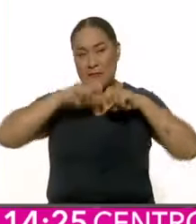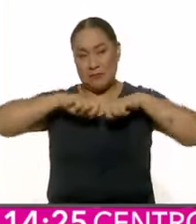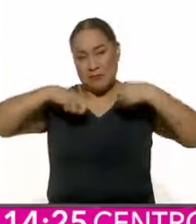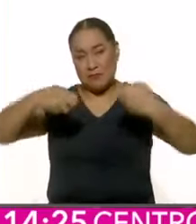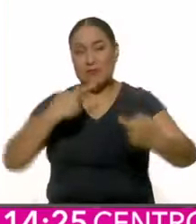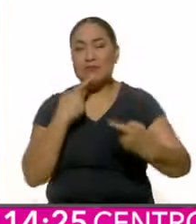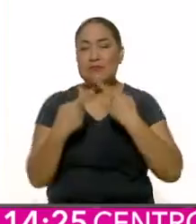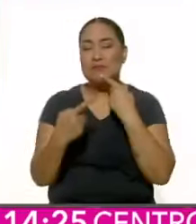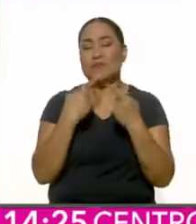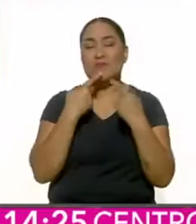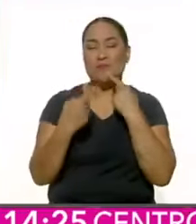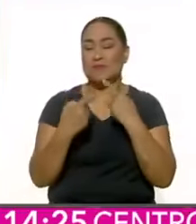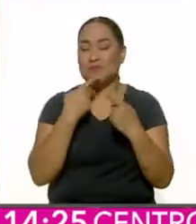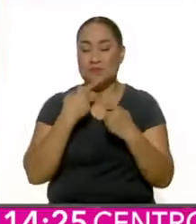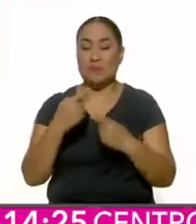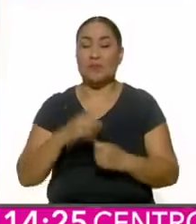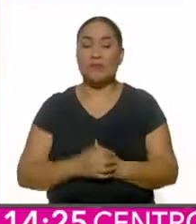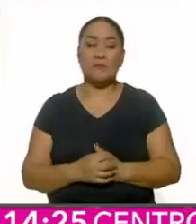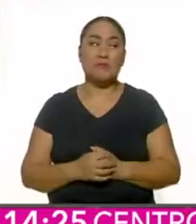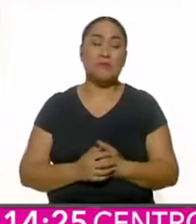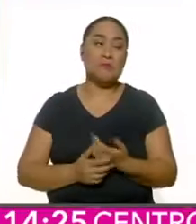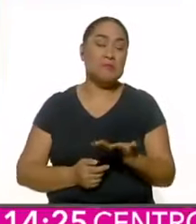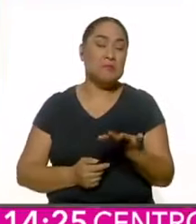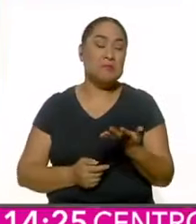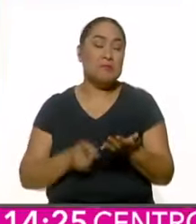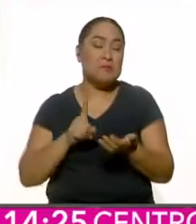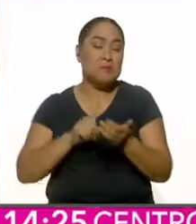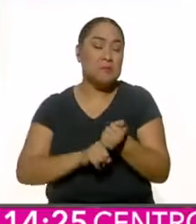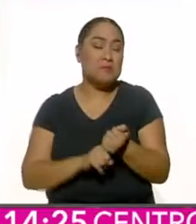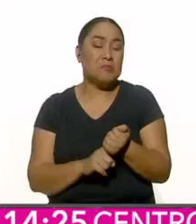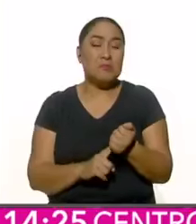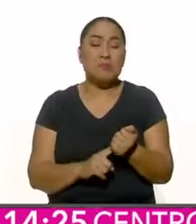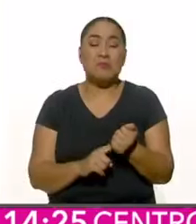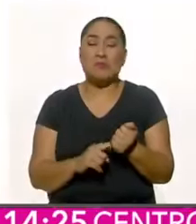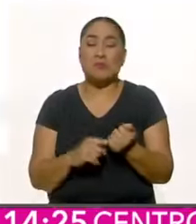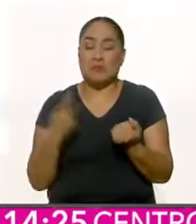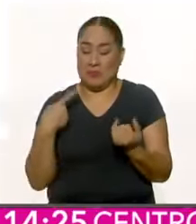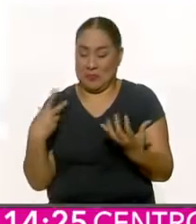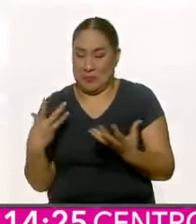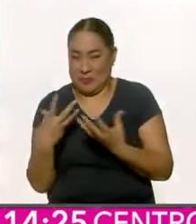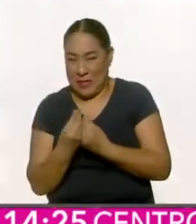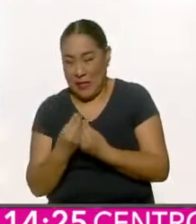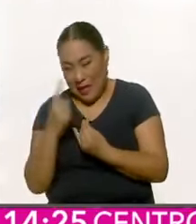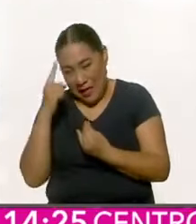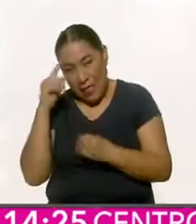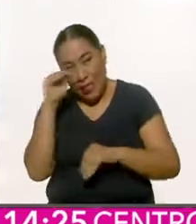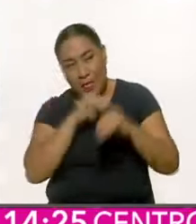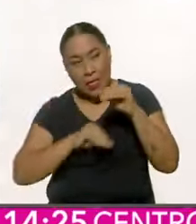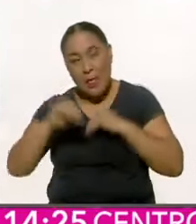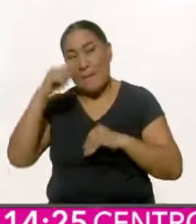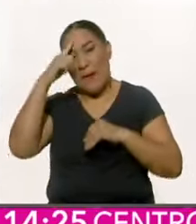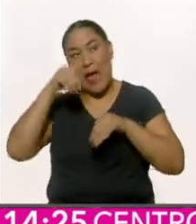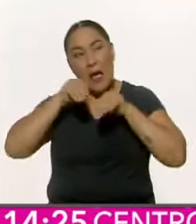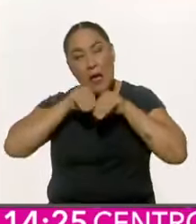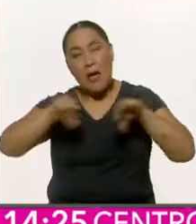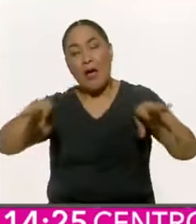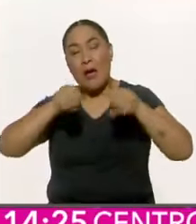análisis que siguieron al mismo, solo provistos de un arsenal de trucos publicitarios.